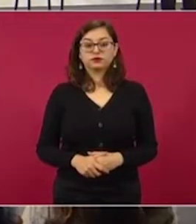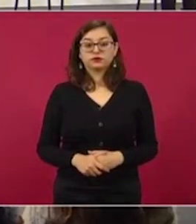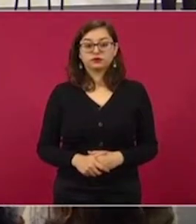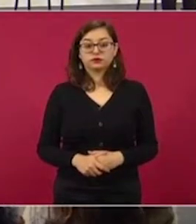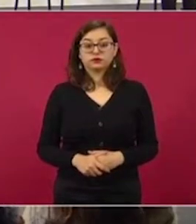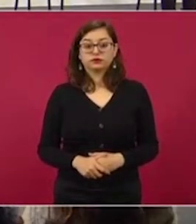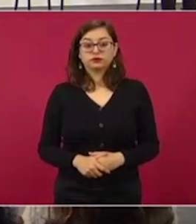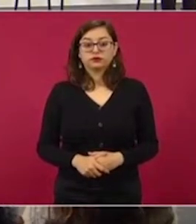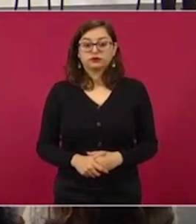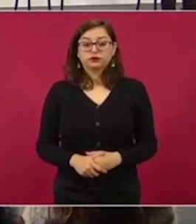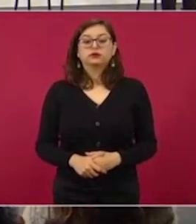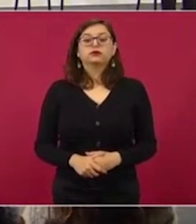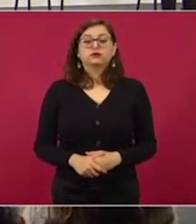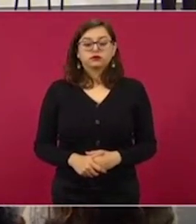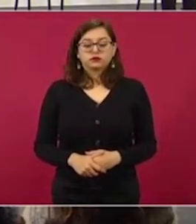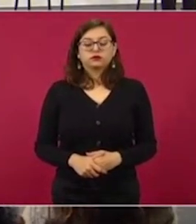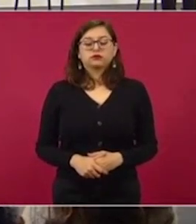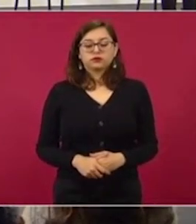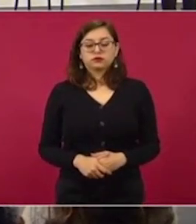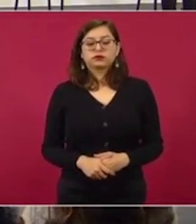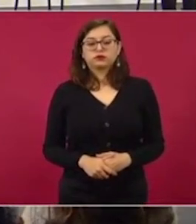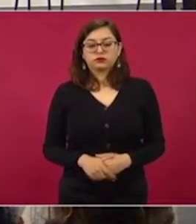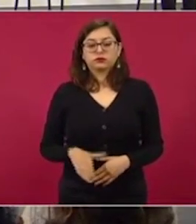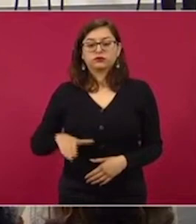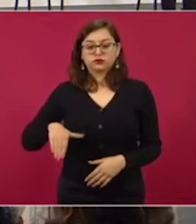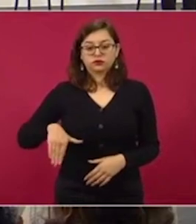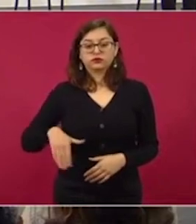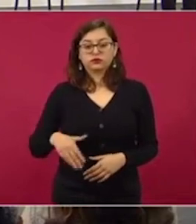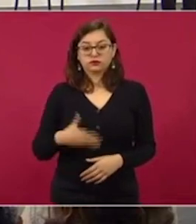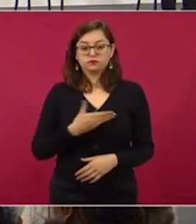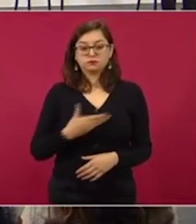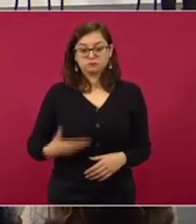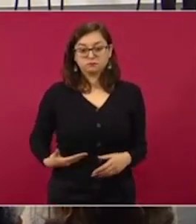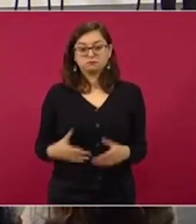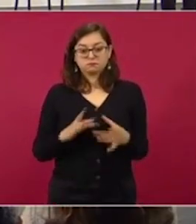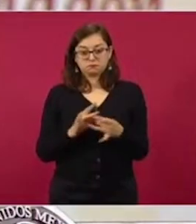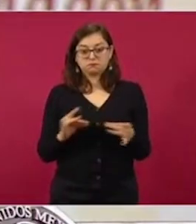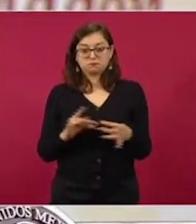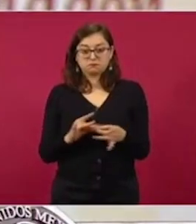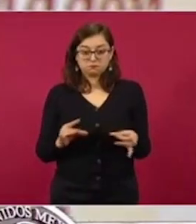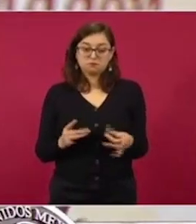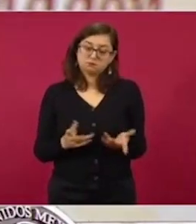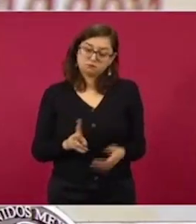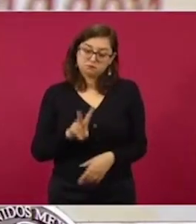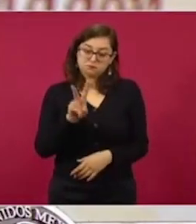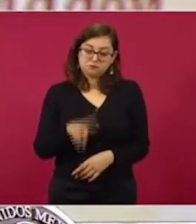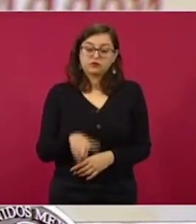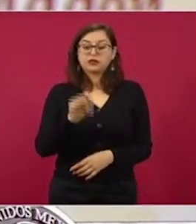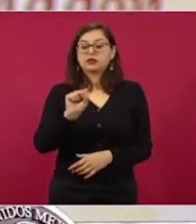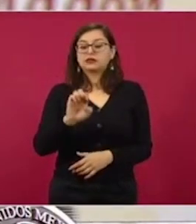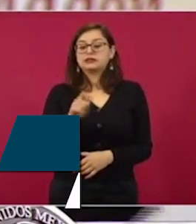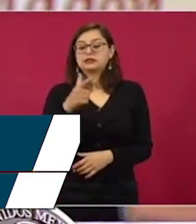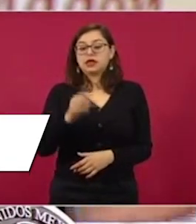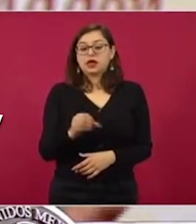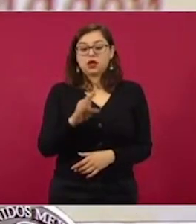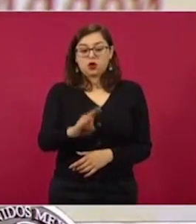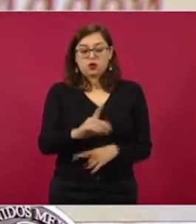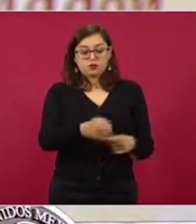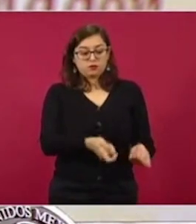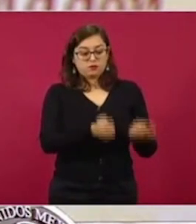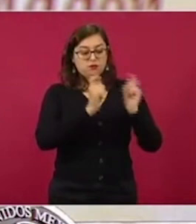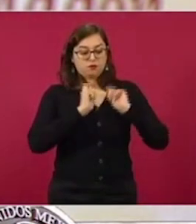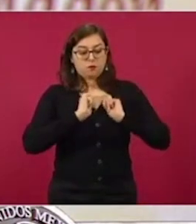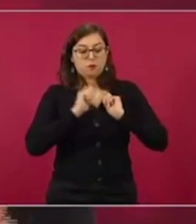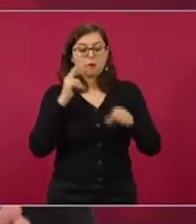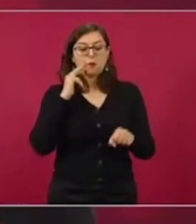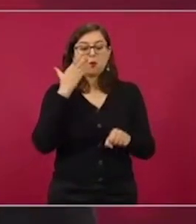Como el señor presidente menciona, pues nos toca llevar la relación respetuosa con el Poder Legislativo, con